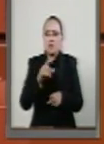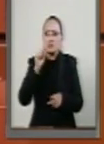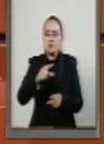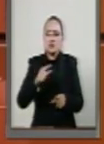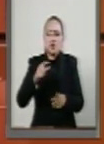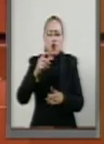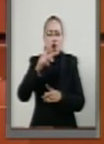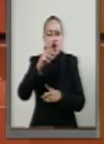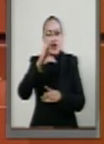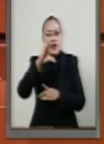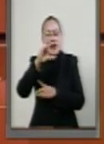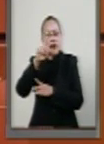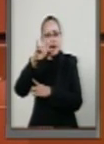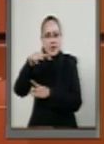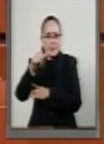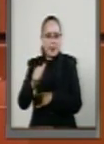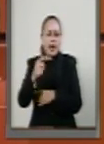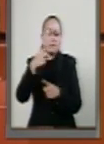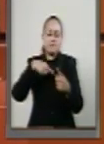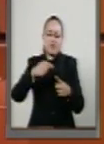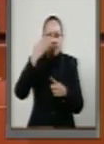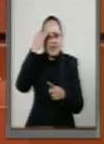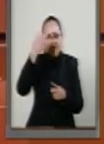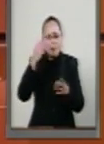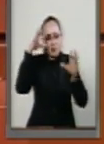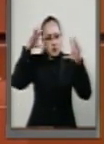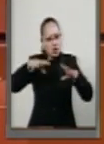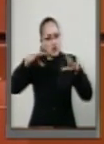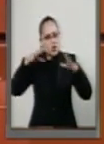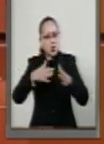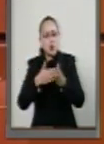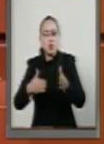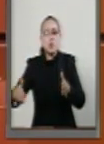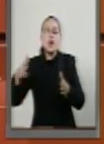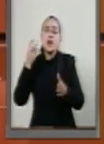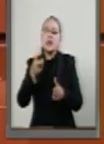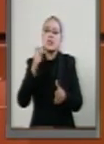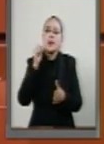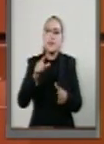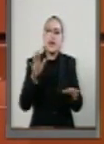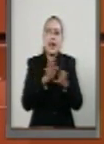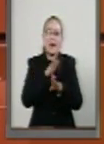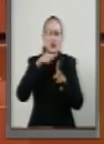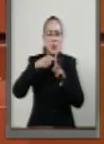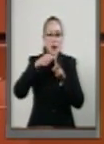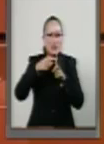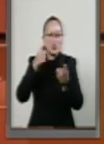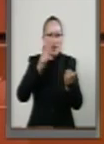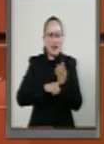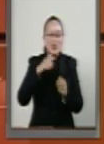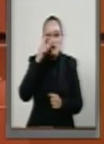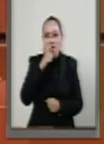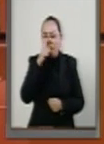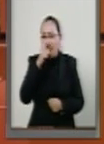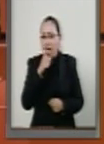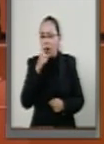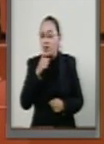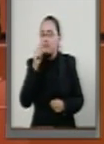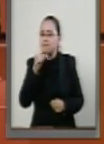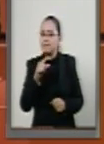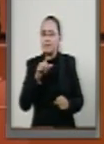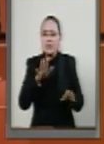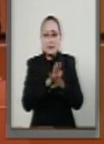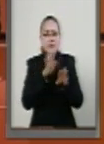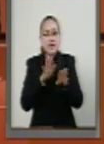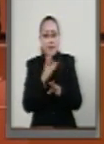climatológicos, la temporada de lluvias y la variación en la temperatura de las aguas, han modificado